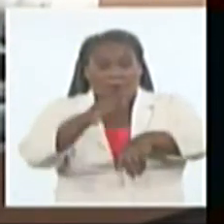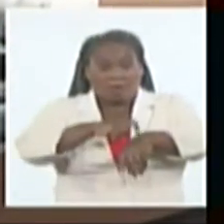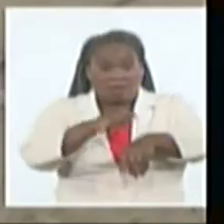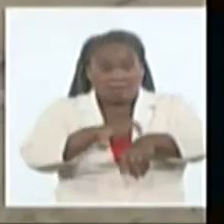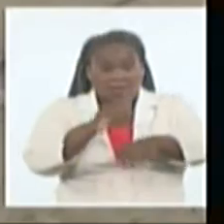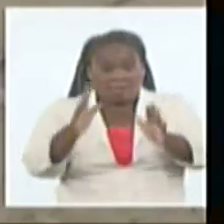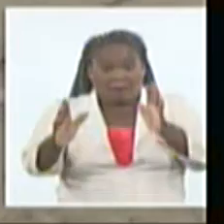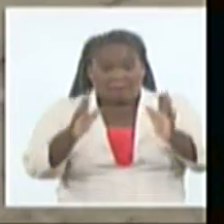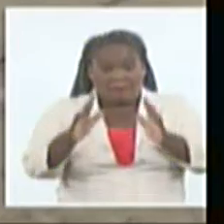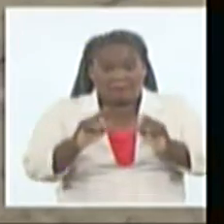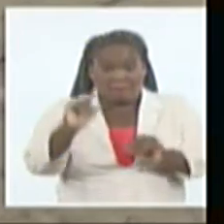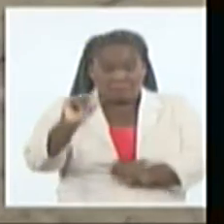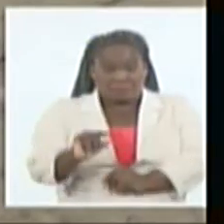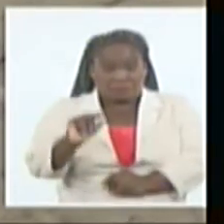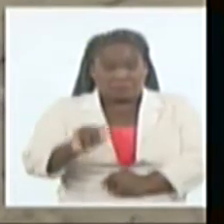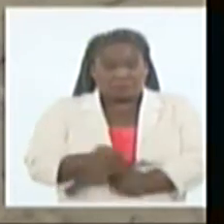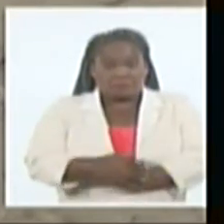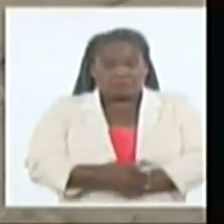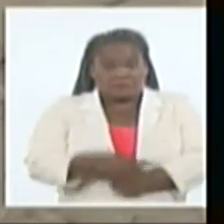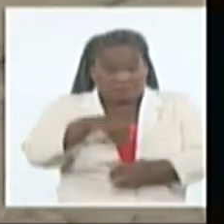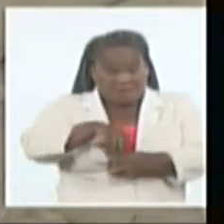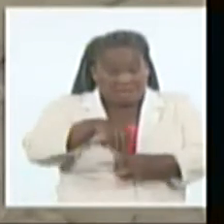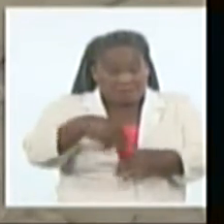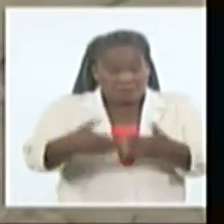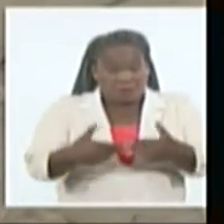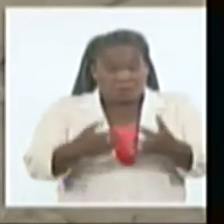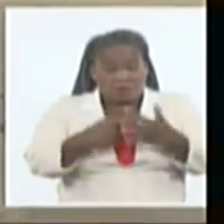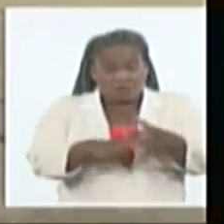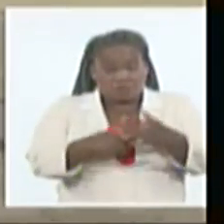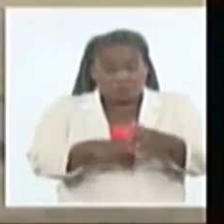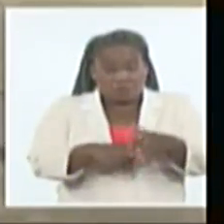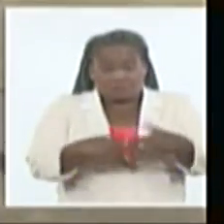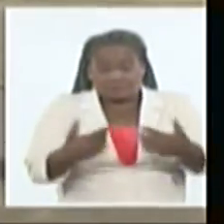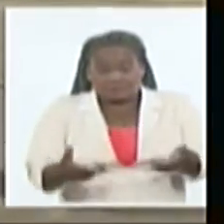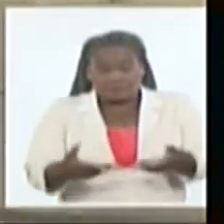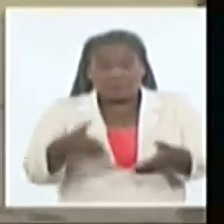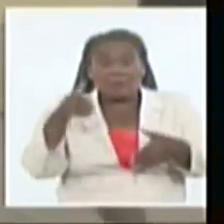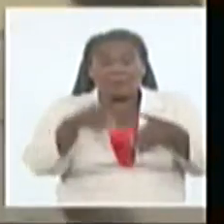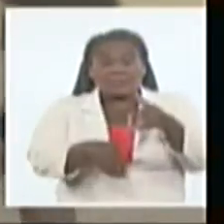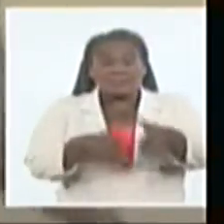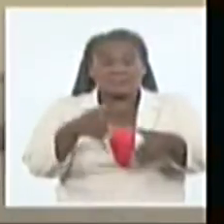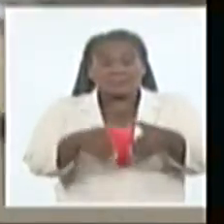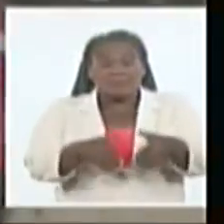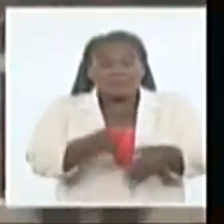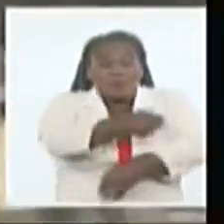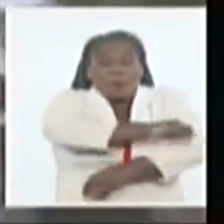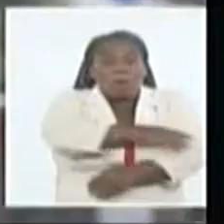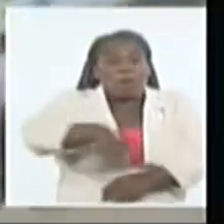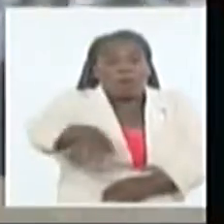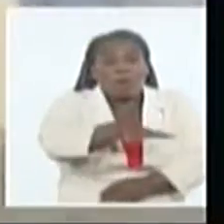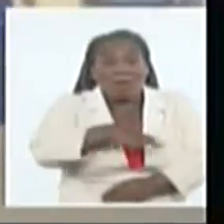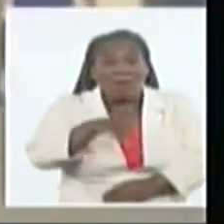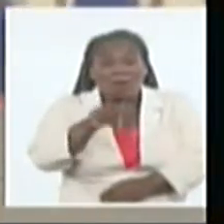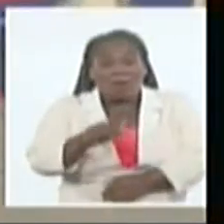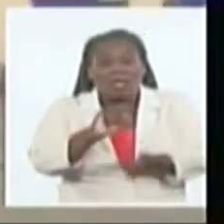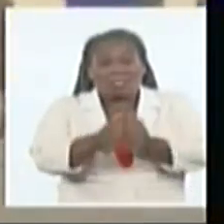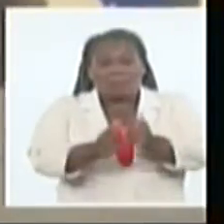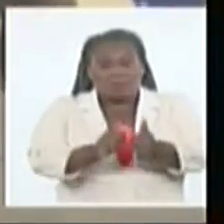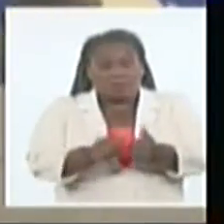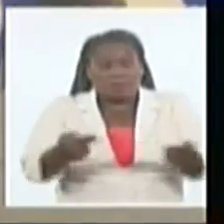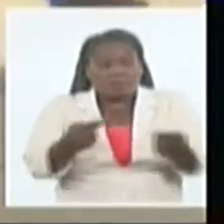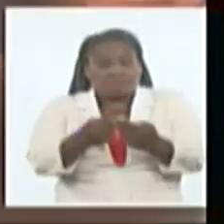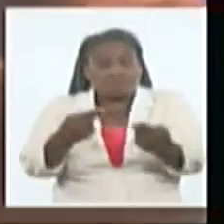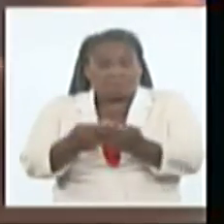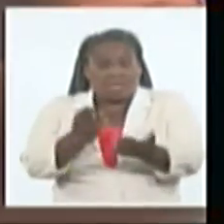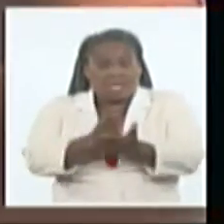pequeño. Entre los problemas a resolver está la participación masiva del deporte en la base, las competiciones a nivel de escuela